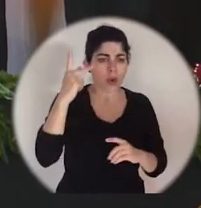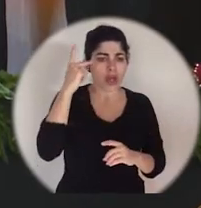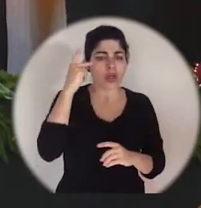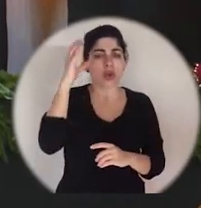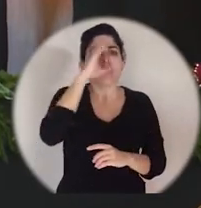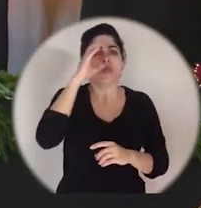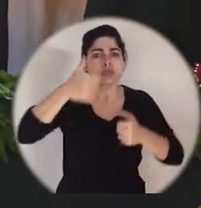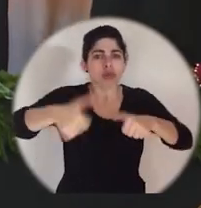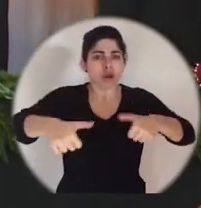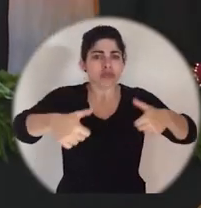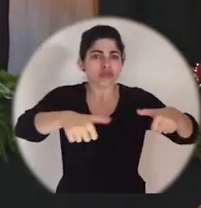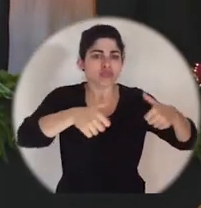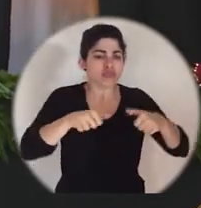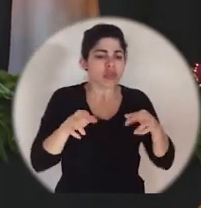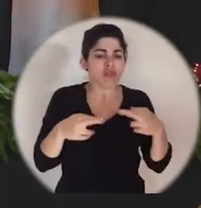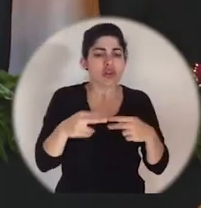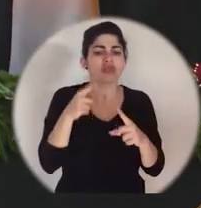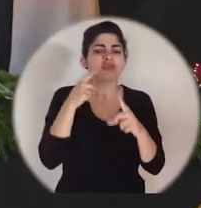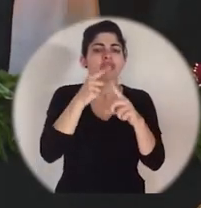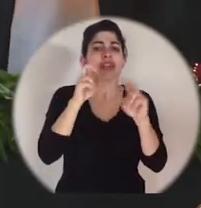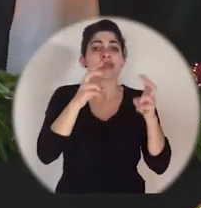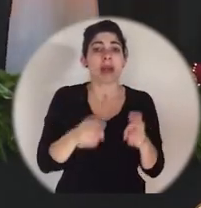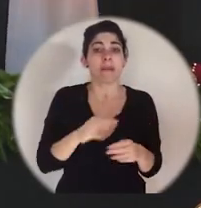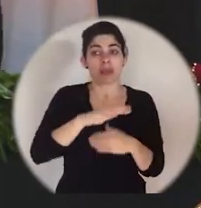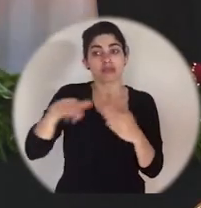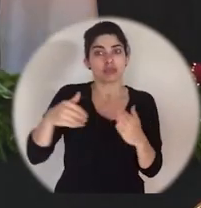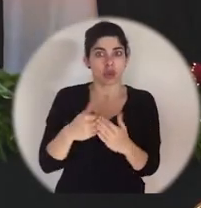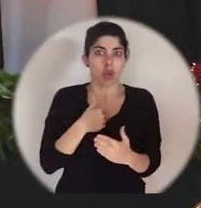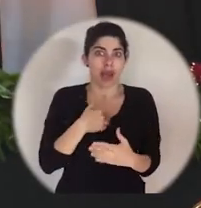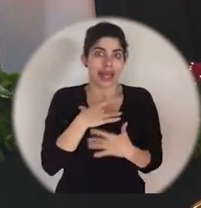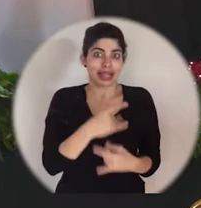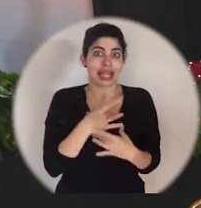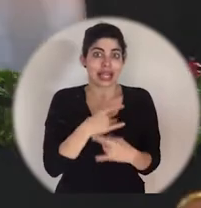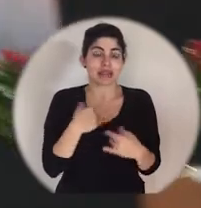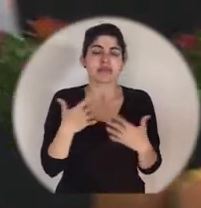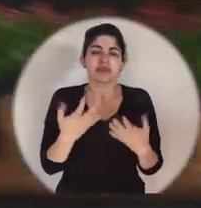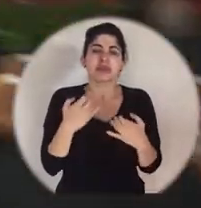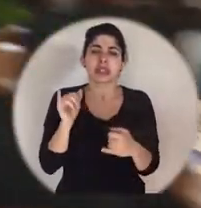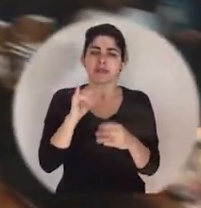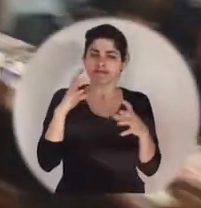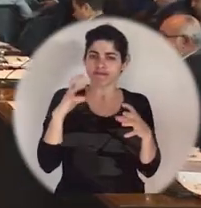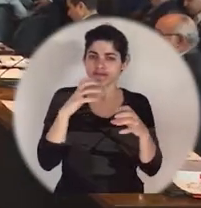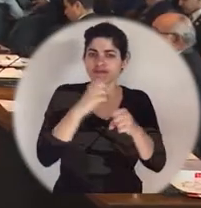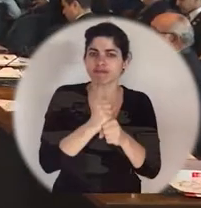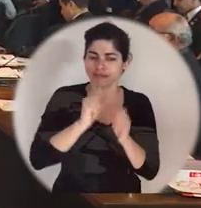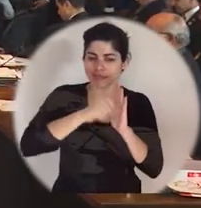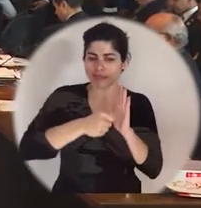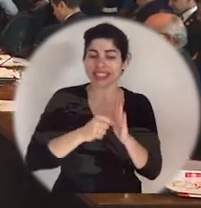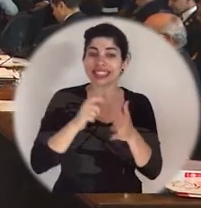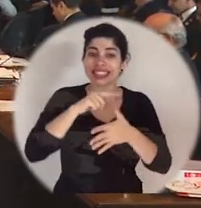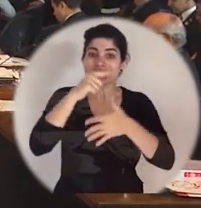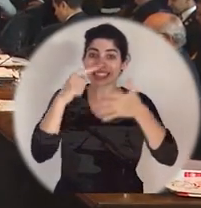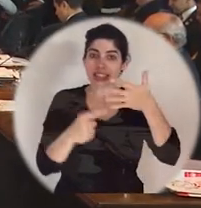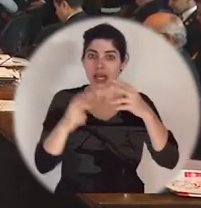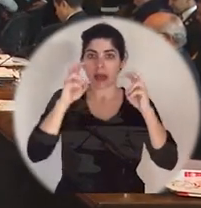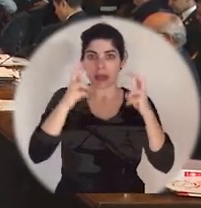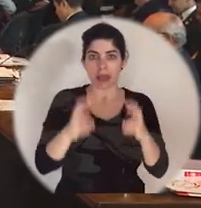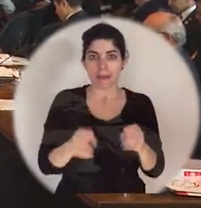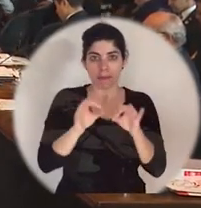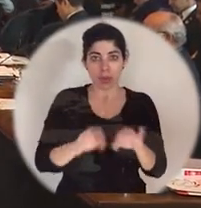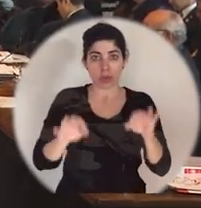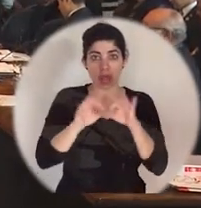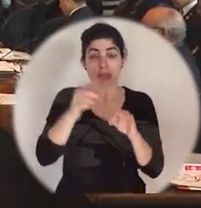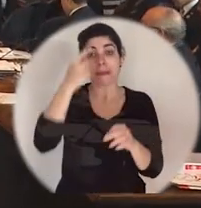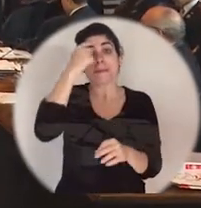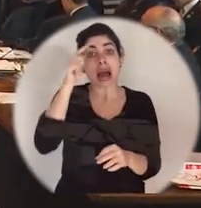búsqueda de consensos regionales sobre asuntos de interés común. Quisiera muy rápidamente resaltar cinco grandes temas que